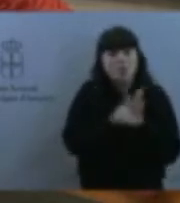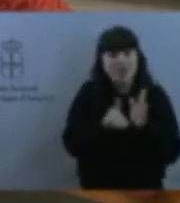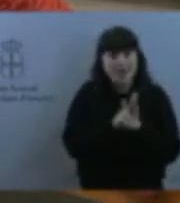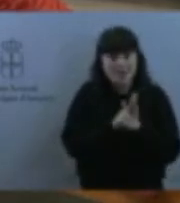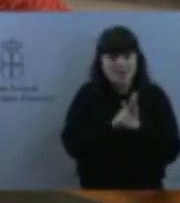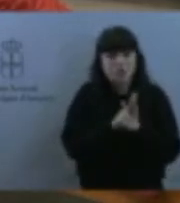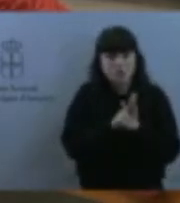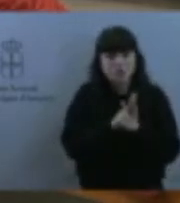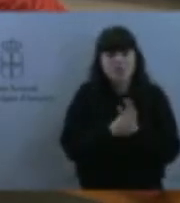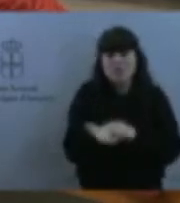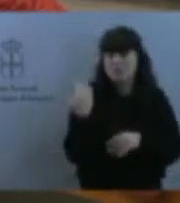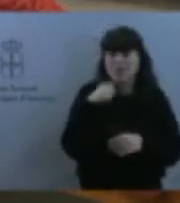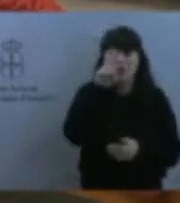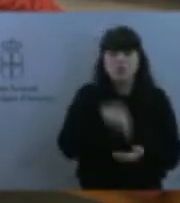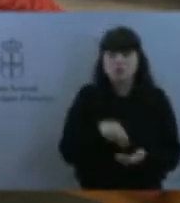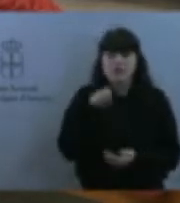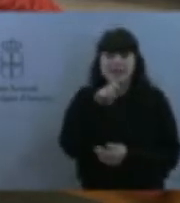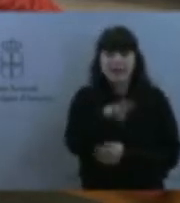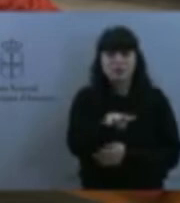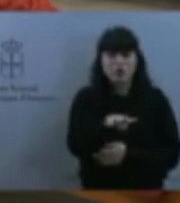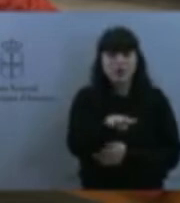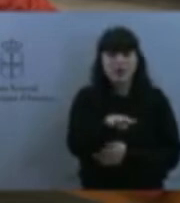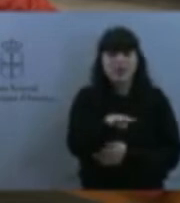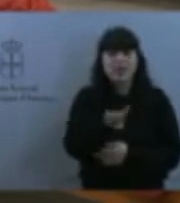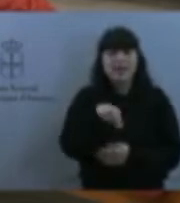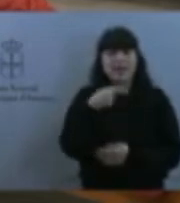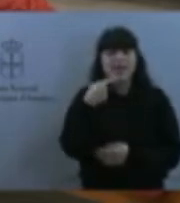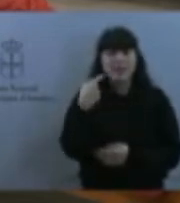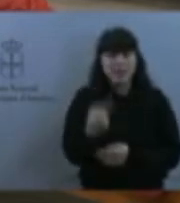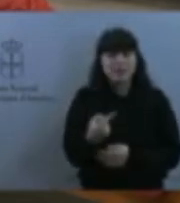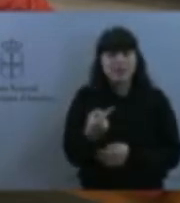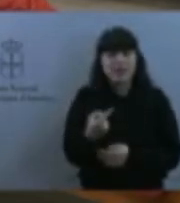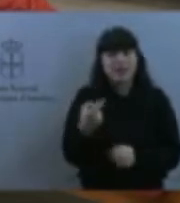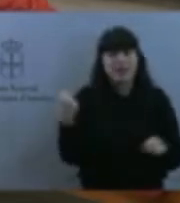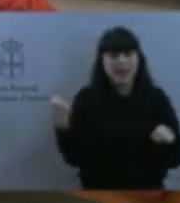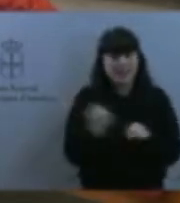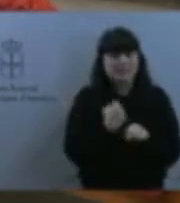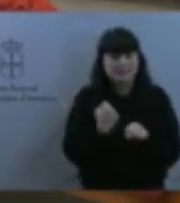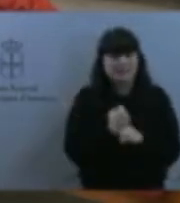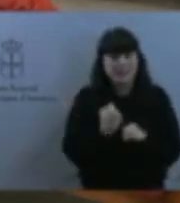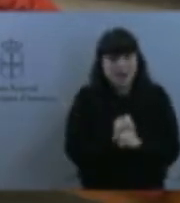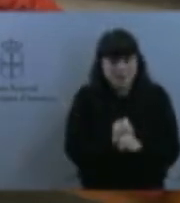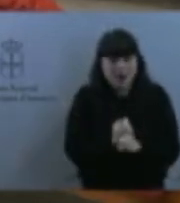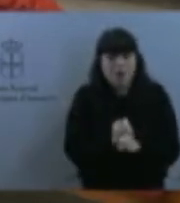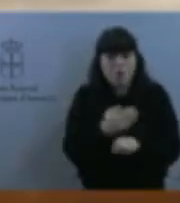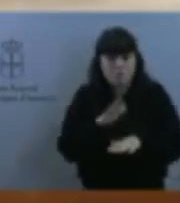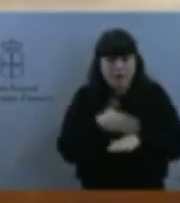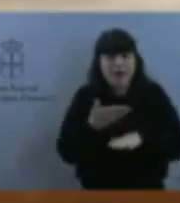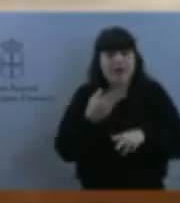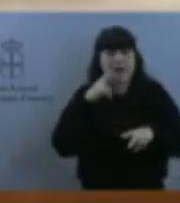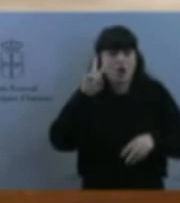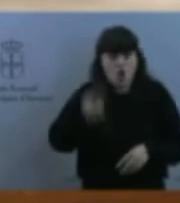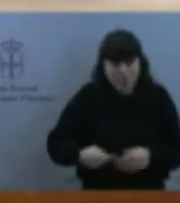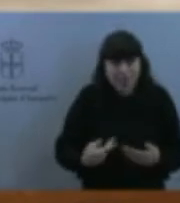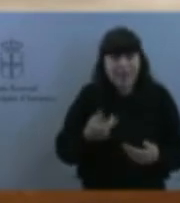el cual se establece cómo es el trabajo, todo esto del reconocimiento de la edad. Y le digo que, precisamente, hay